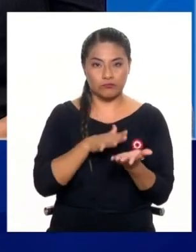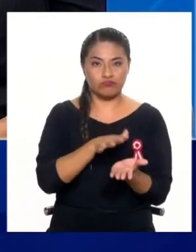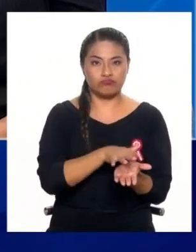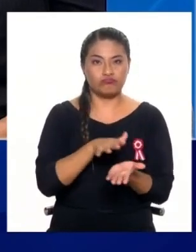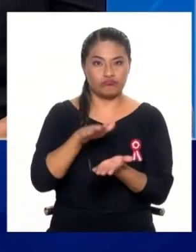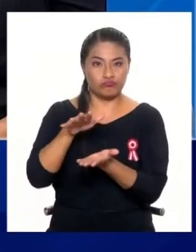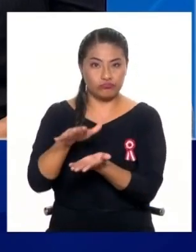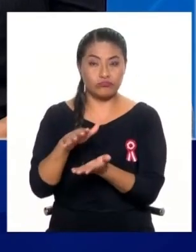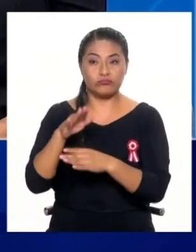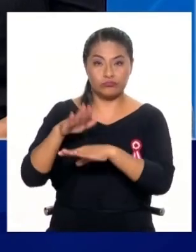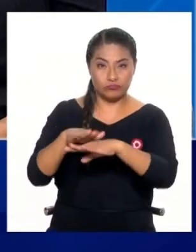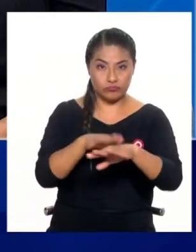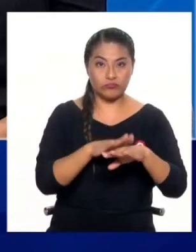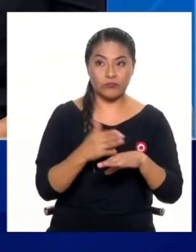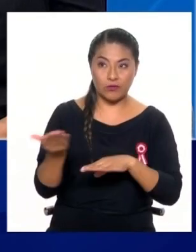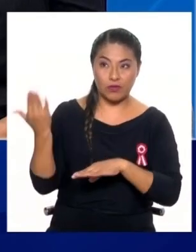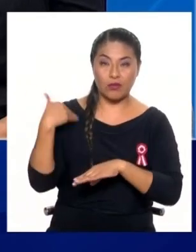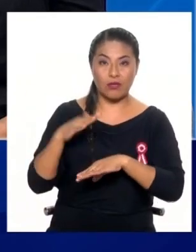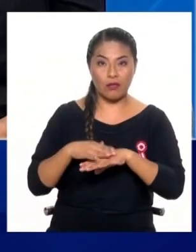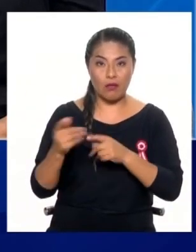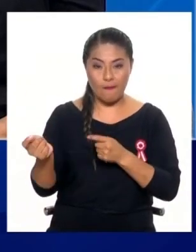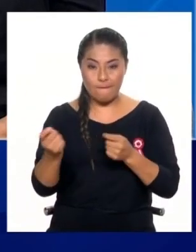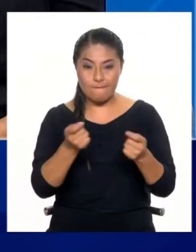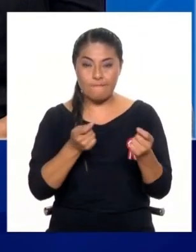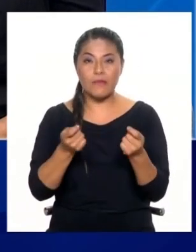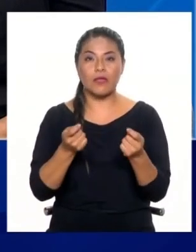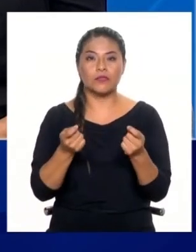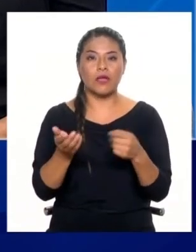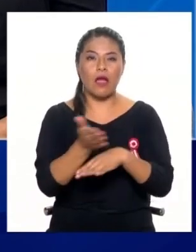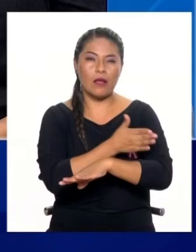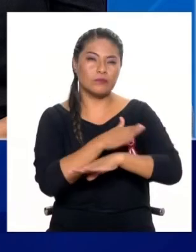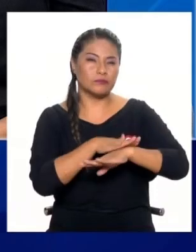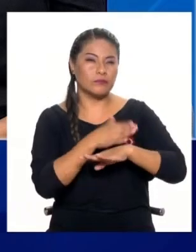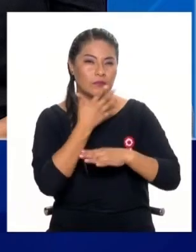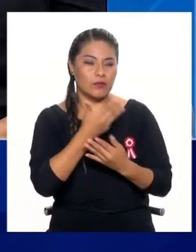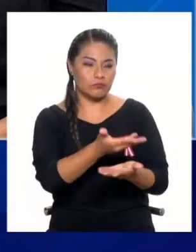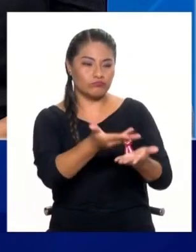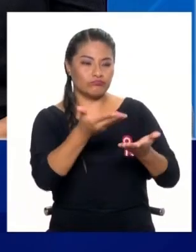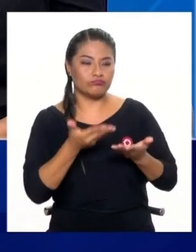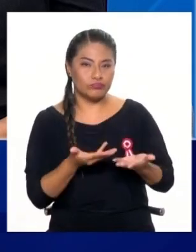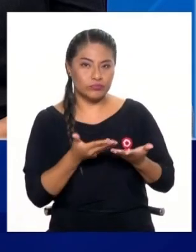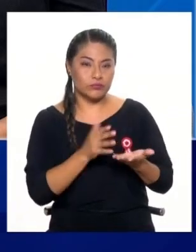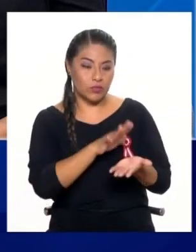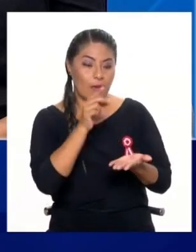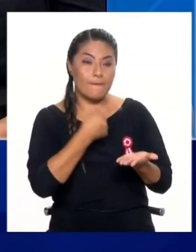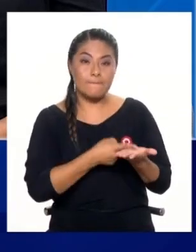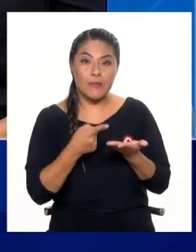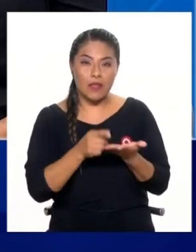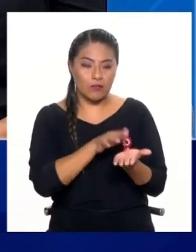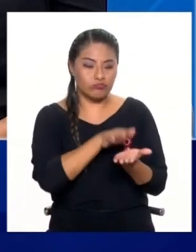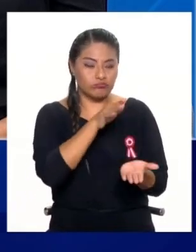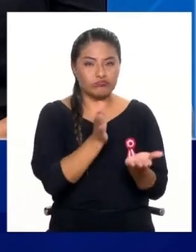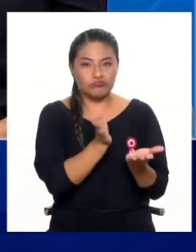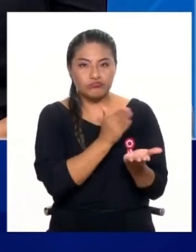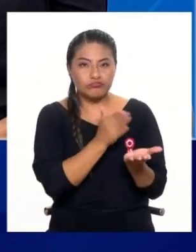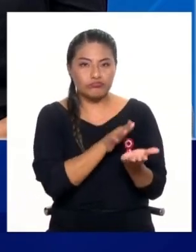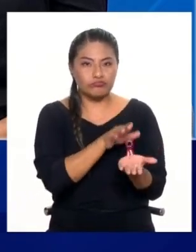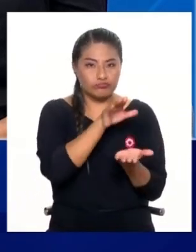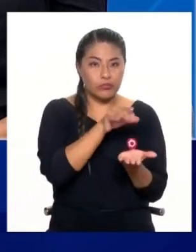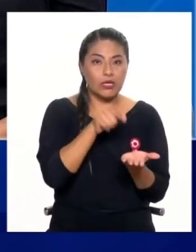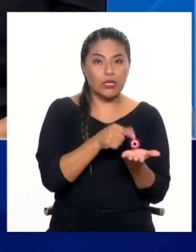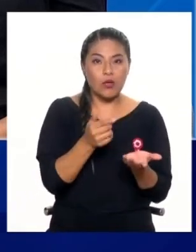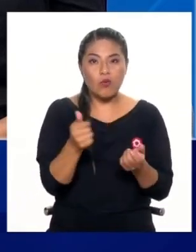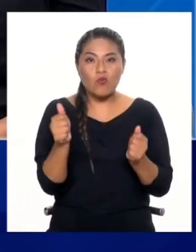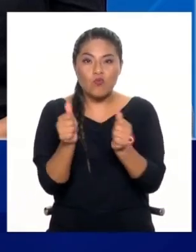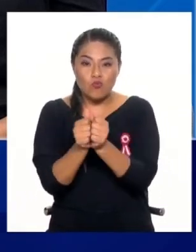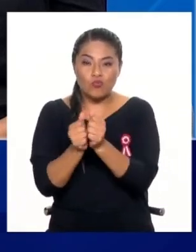tomando en cuenta la gestión del riesgo de desastres, digamos, un instrumento de desarrollo y que va de la mano de los objetivos de